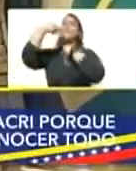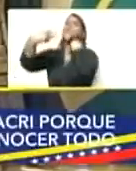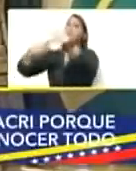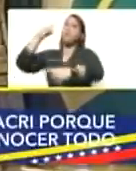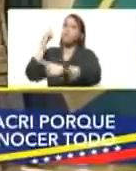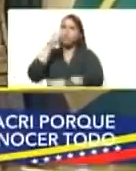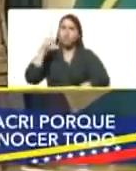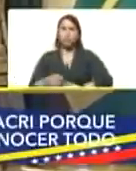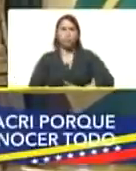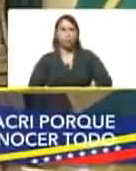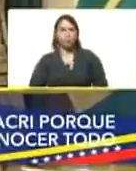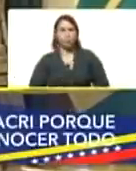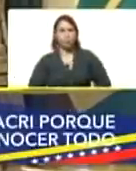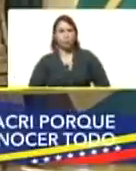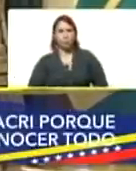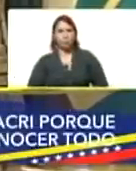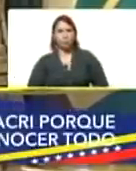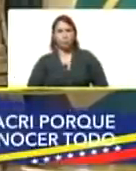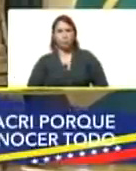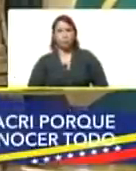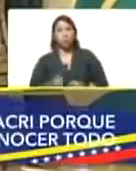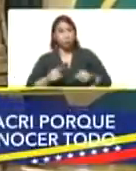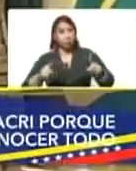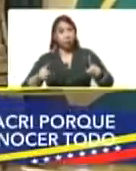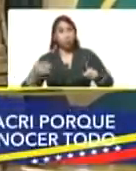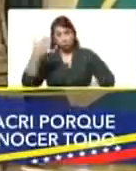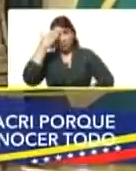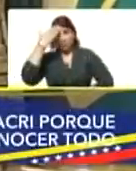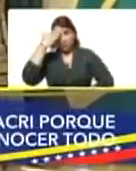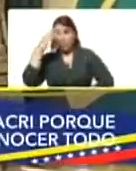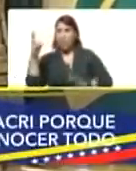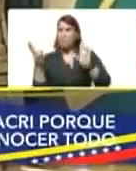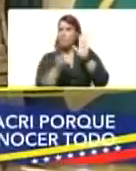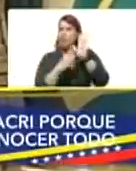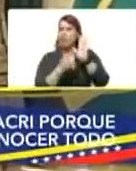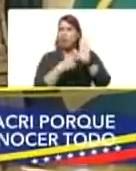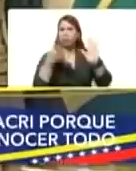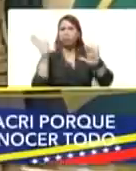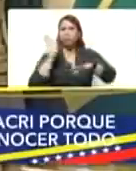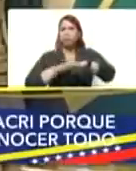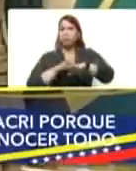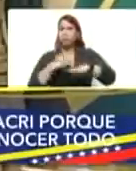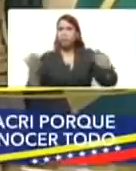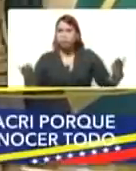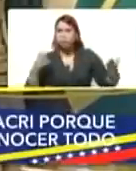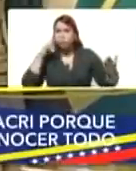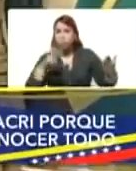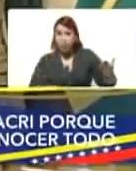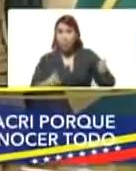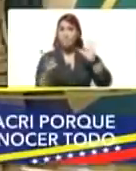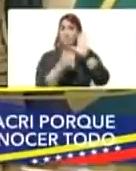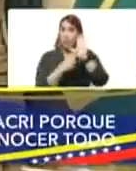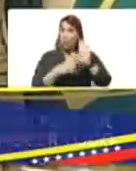voz para que se sepa la verdad, para que se vea la verdad.